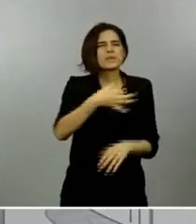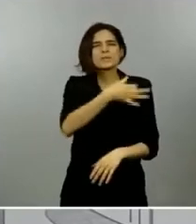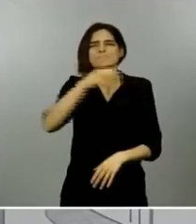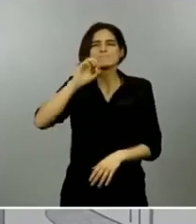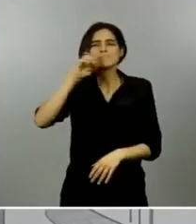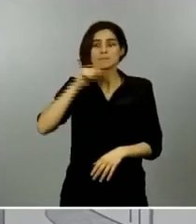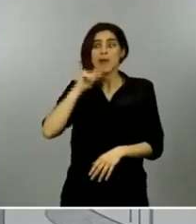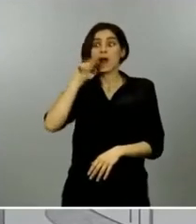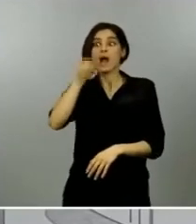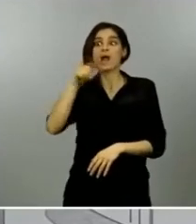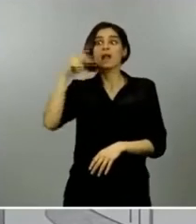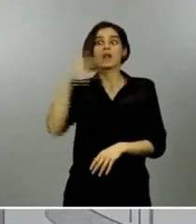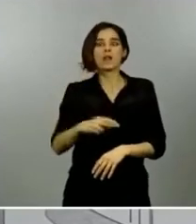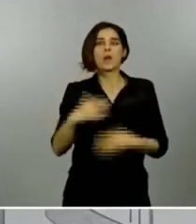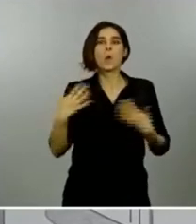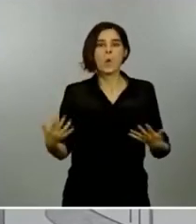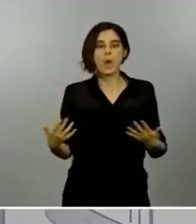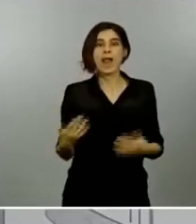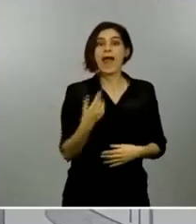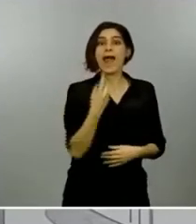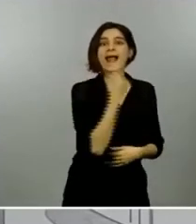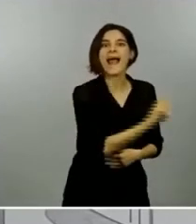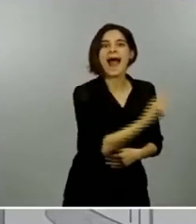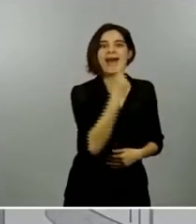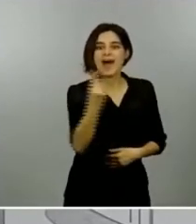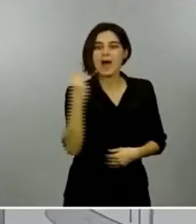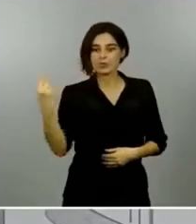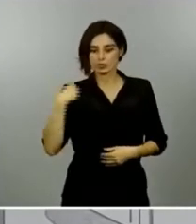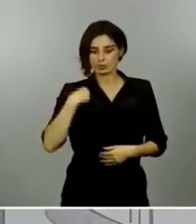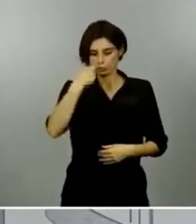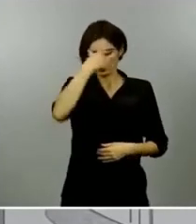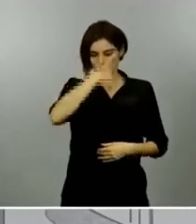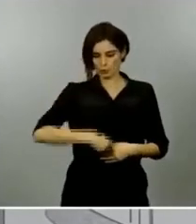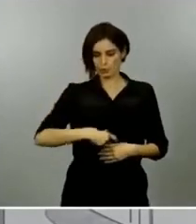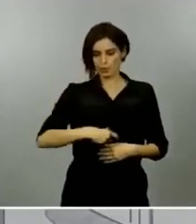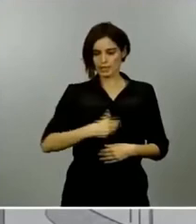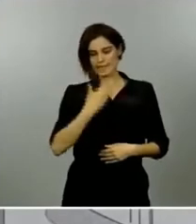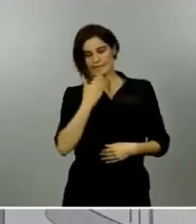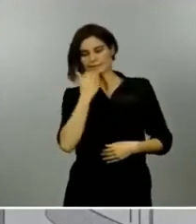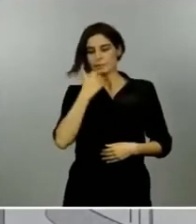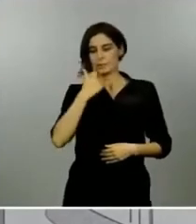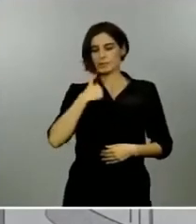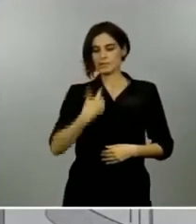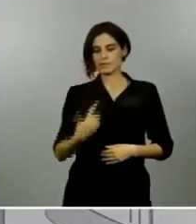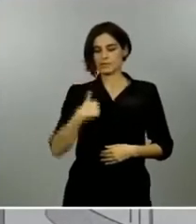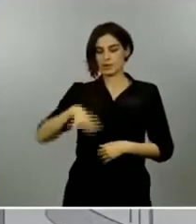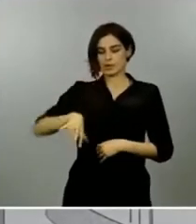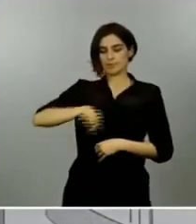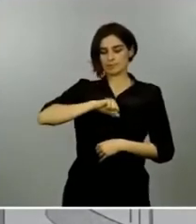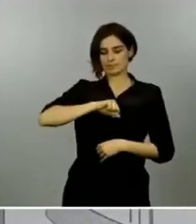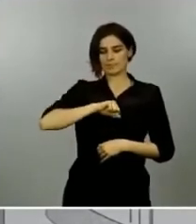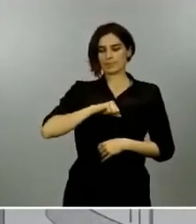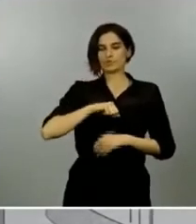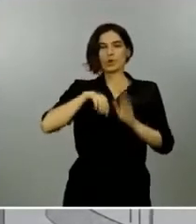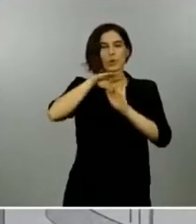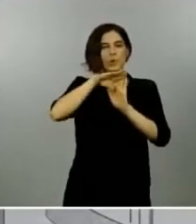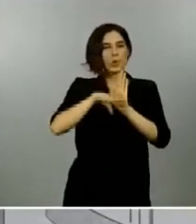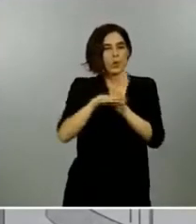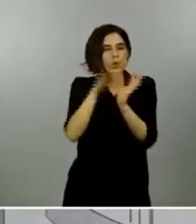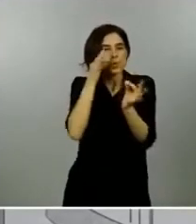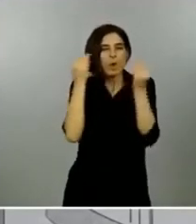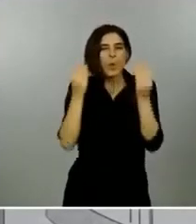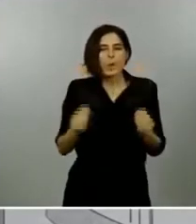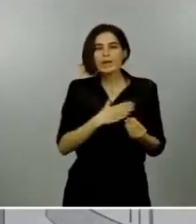tome diariamente las mismas precauciones que si estuviera infectada. Es decir, que extreme la higiene, que siga las reglas de protección,